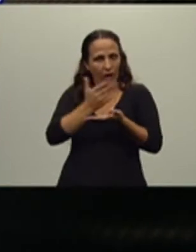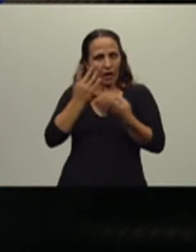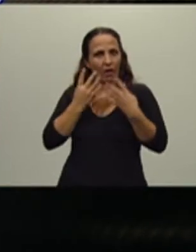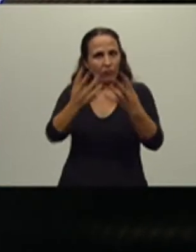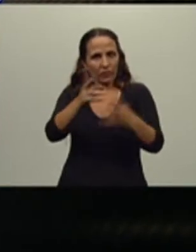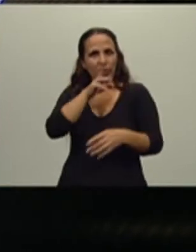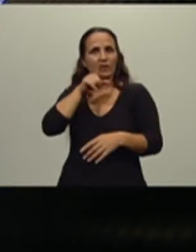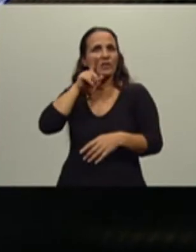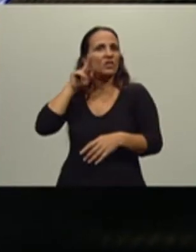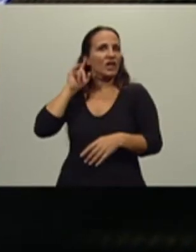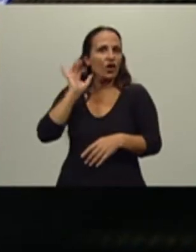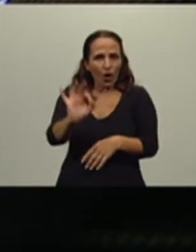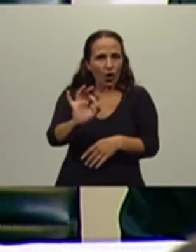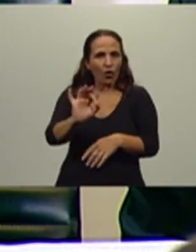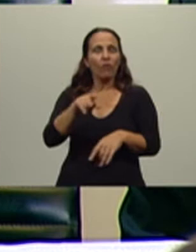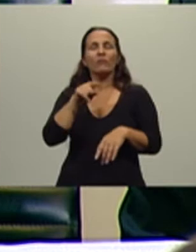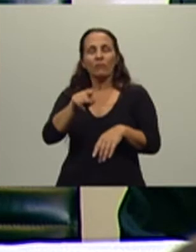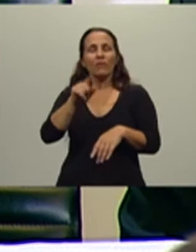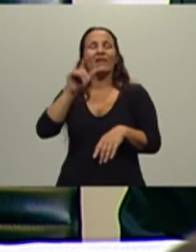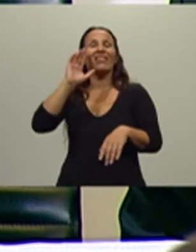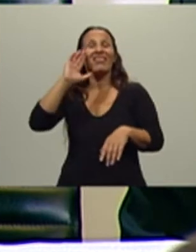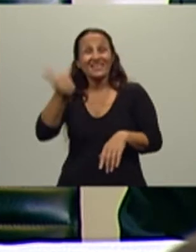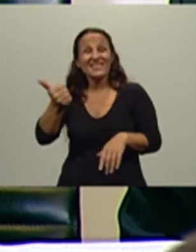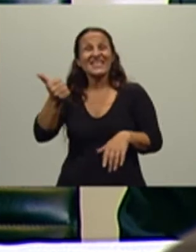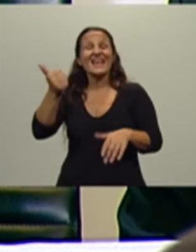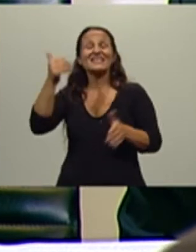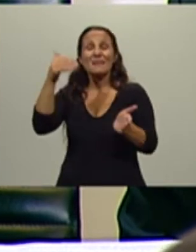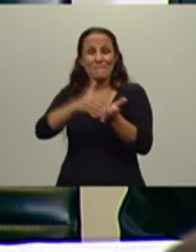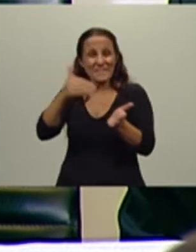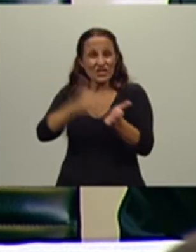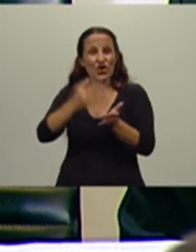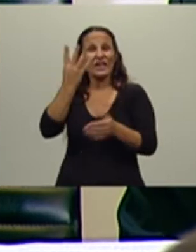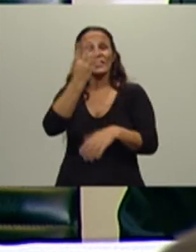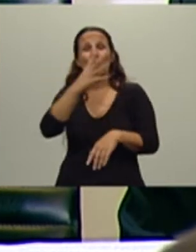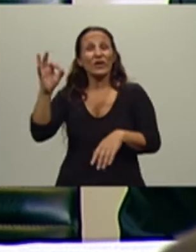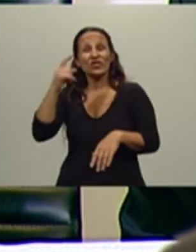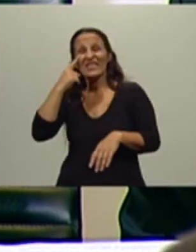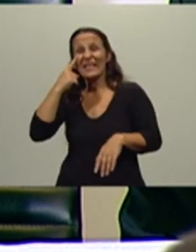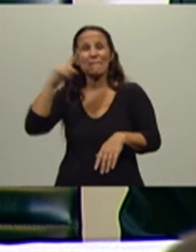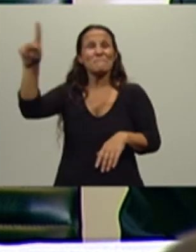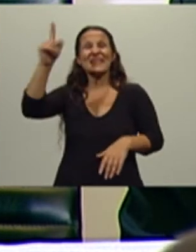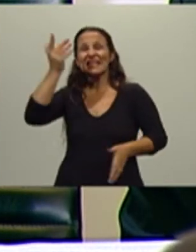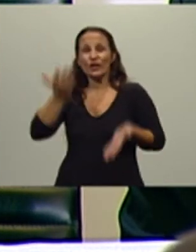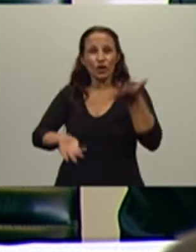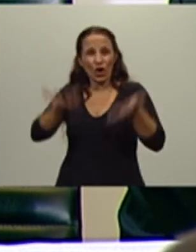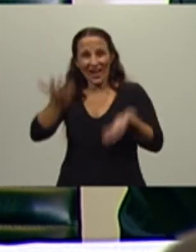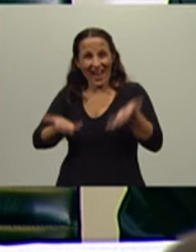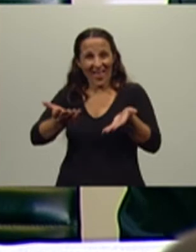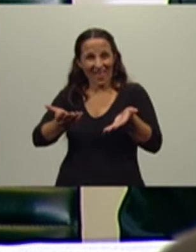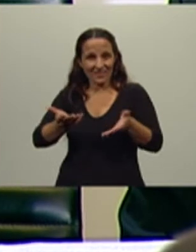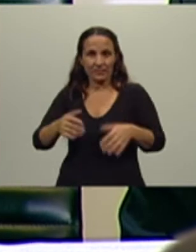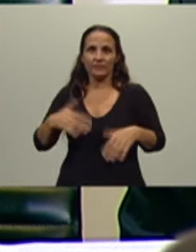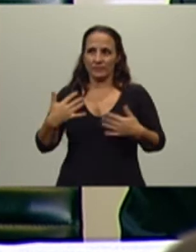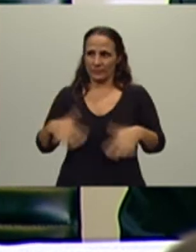Argentina con 16.400.000 toneladas de trigo, se escucha, ¿no?